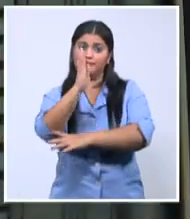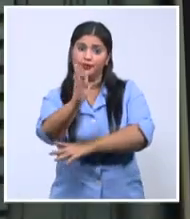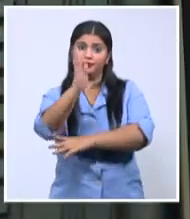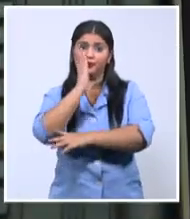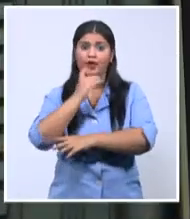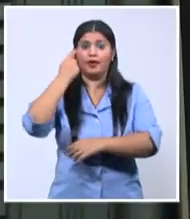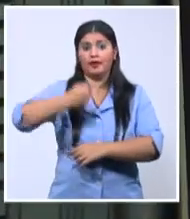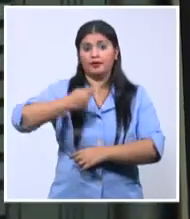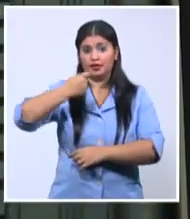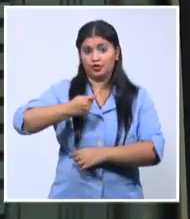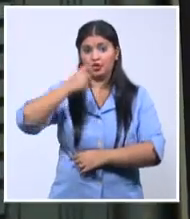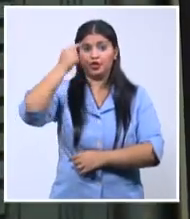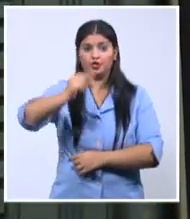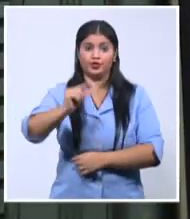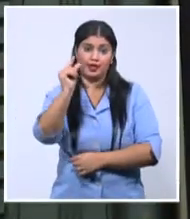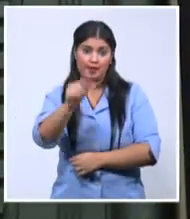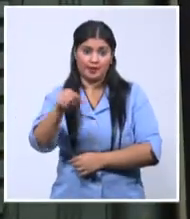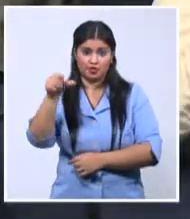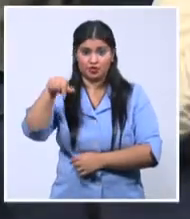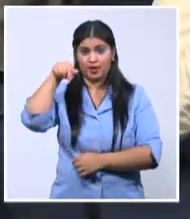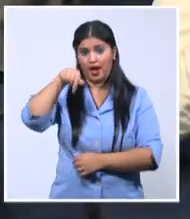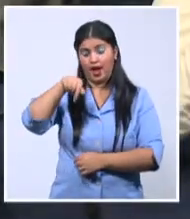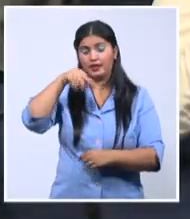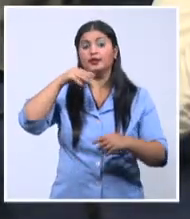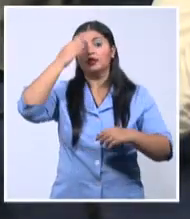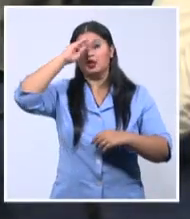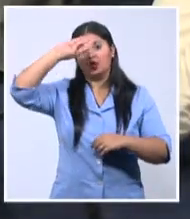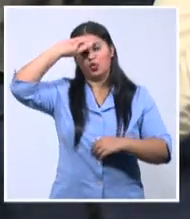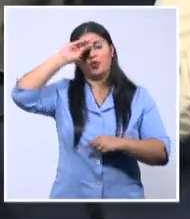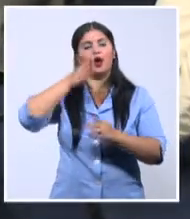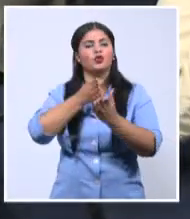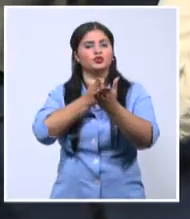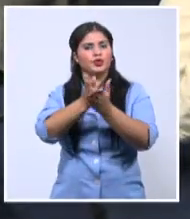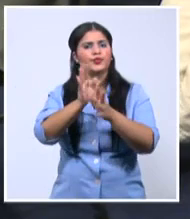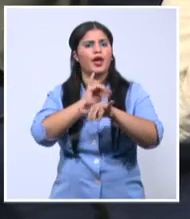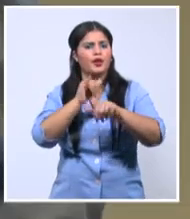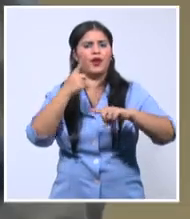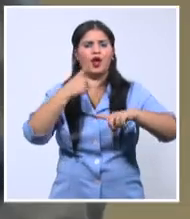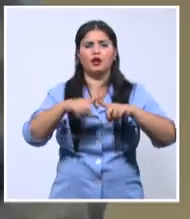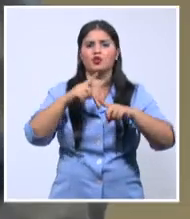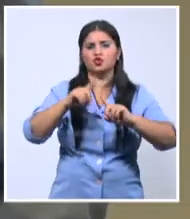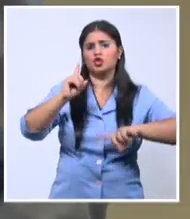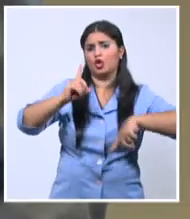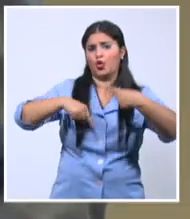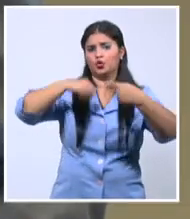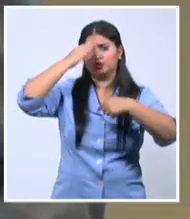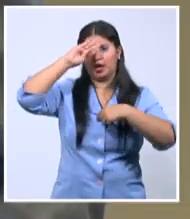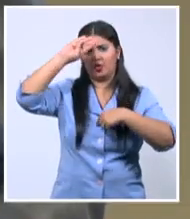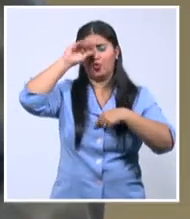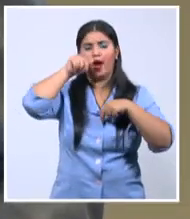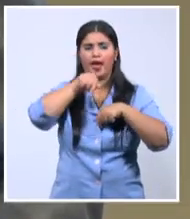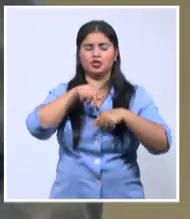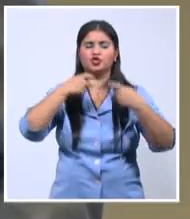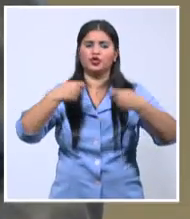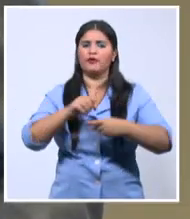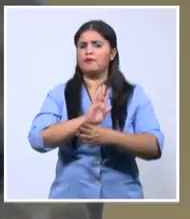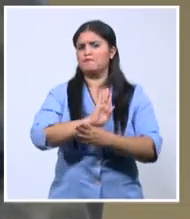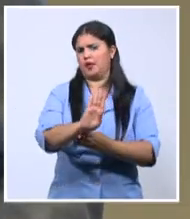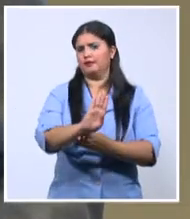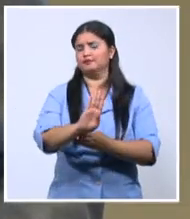humanos en Cuba y las campañas difamatorias de los enemigos de la revolución, Remigio Ferro señaló.